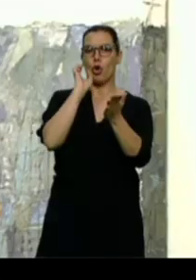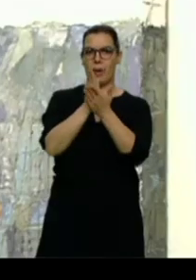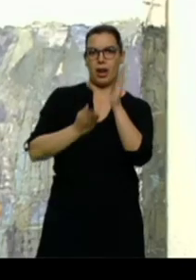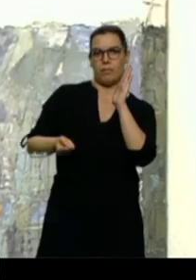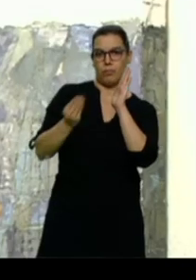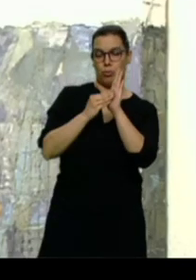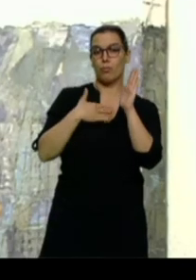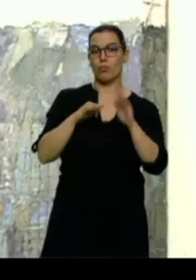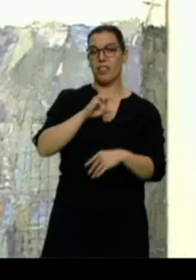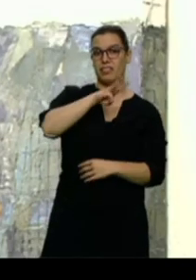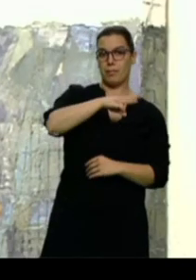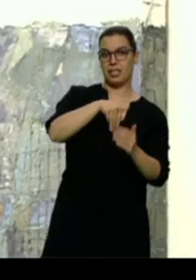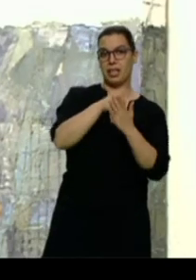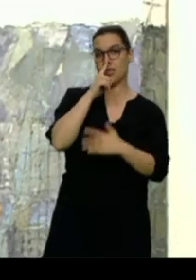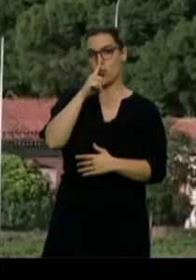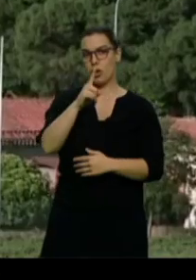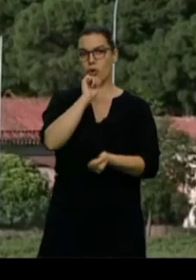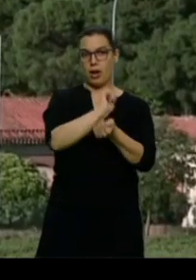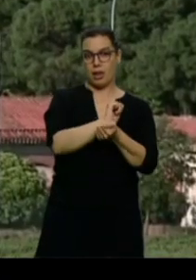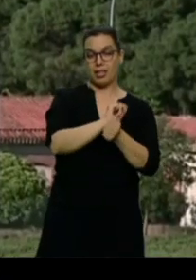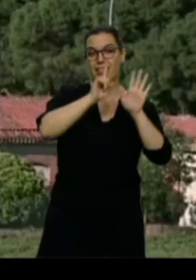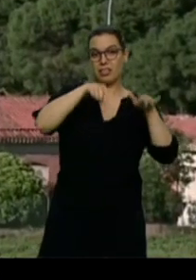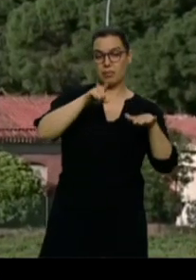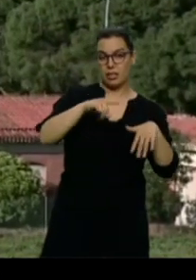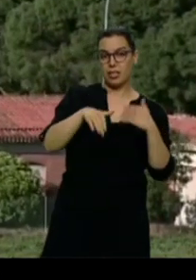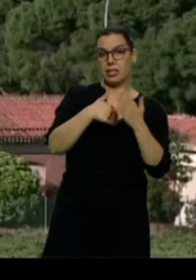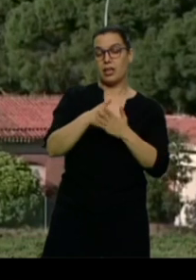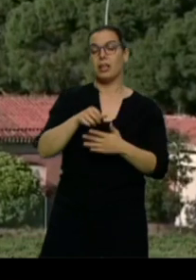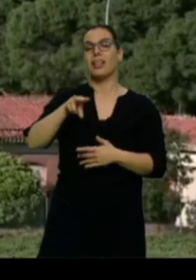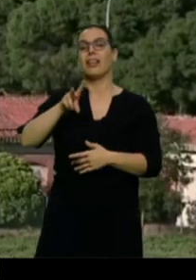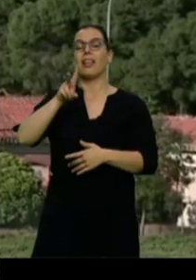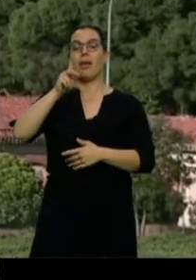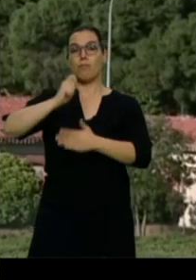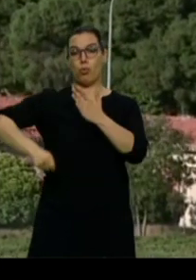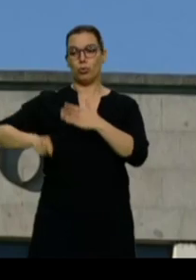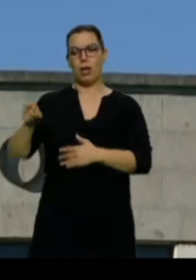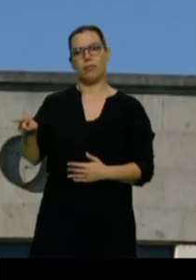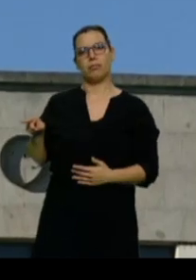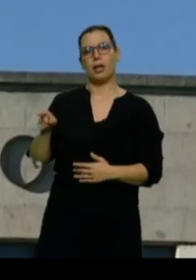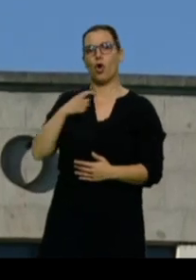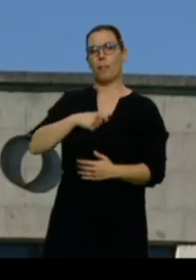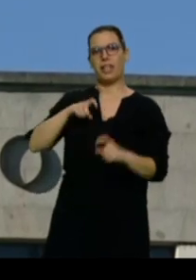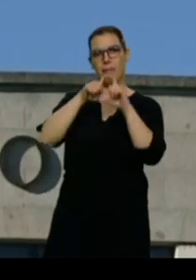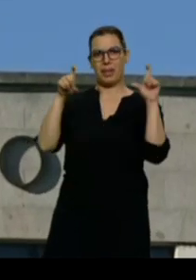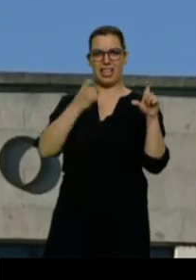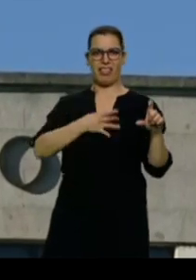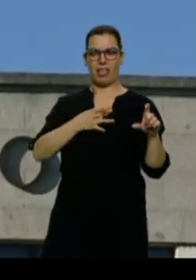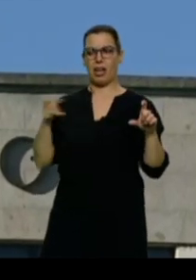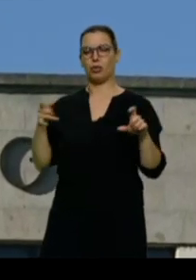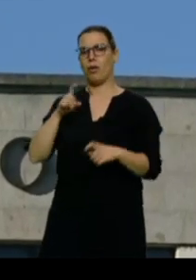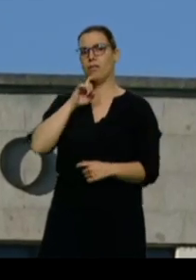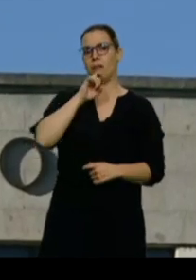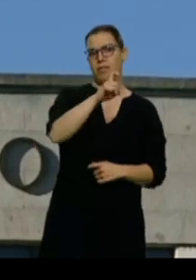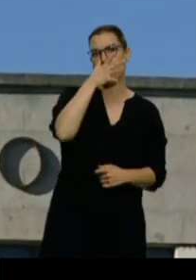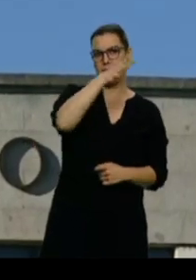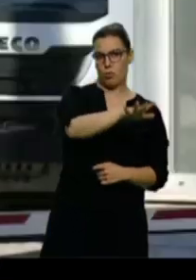prisión, de seis meses a doce meses de multa. Verónica denunció el acoso al Comité de Empresa. Comisiones Obreras va a querellarse